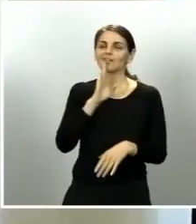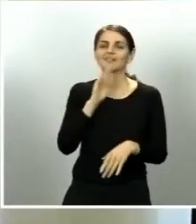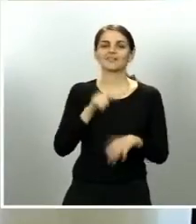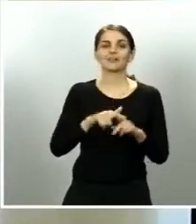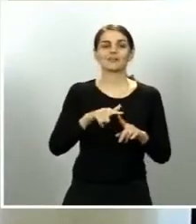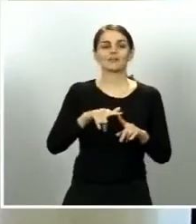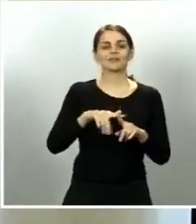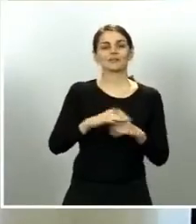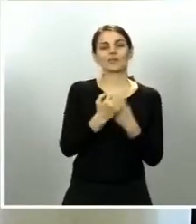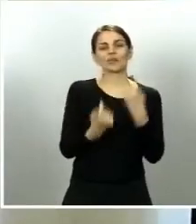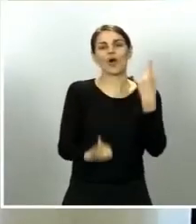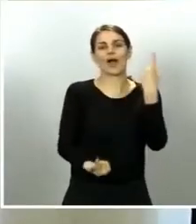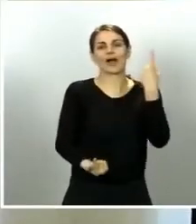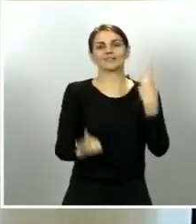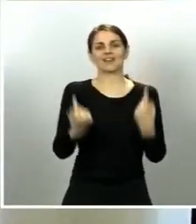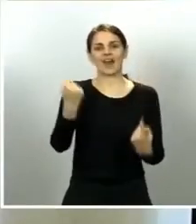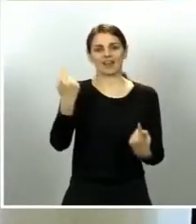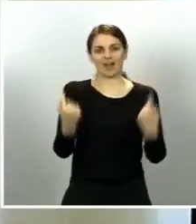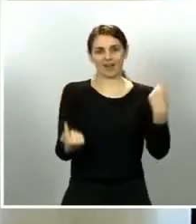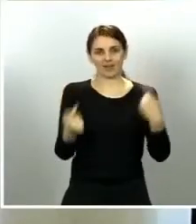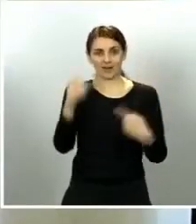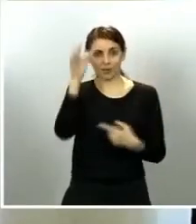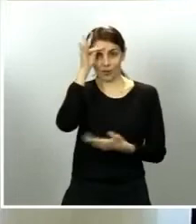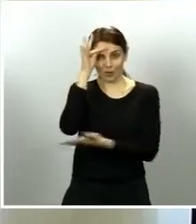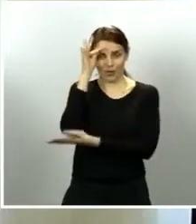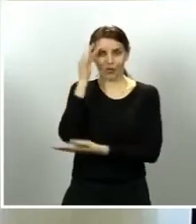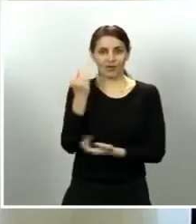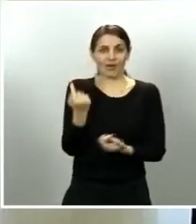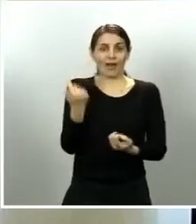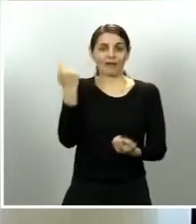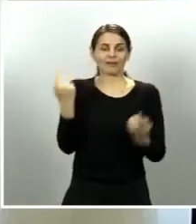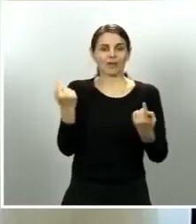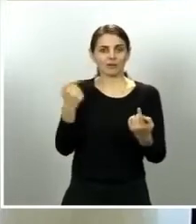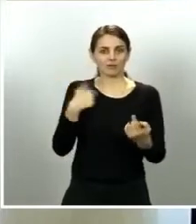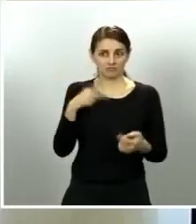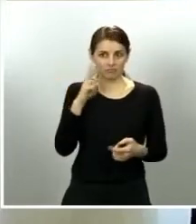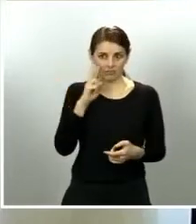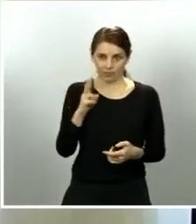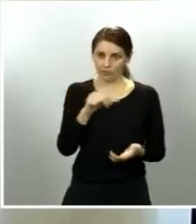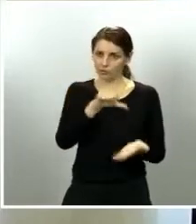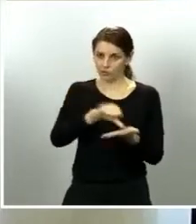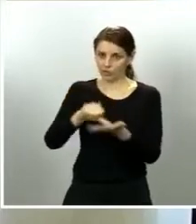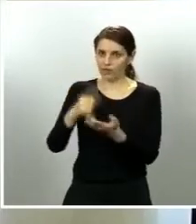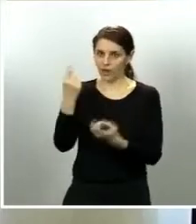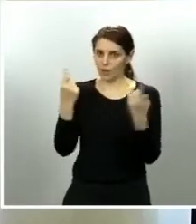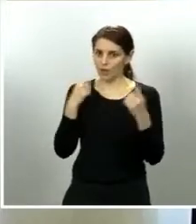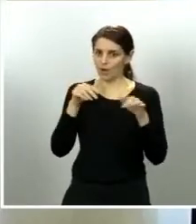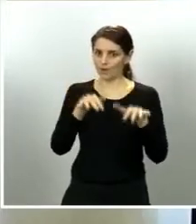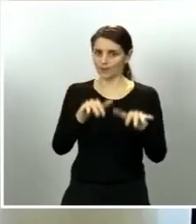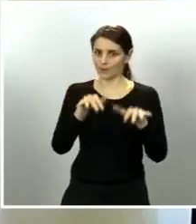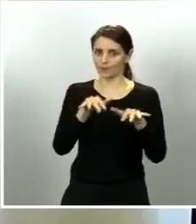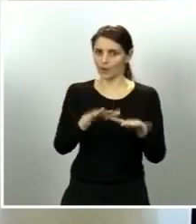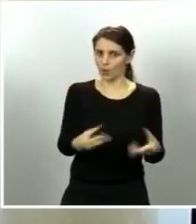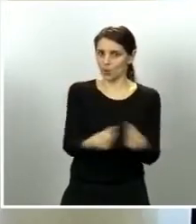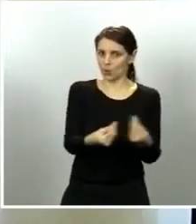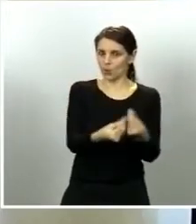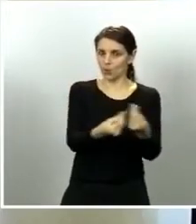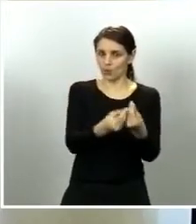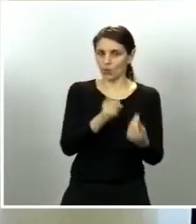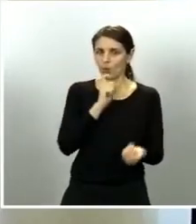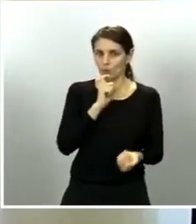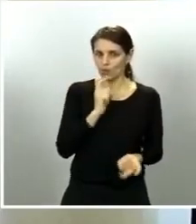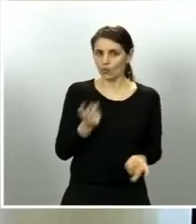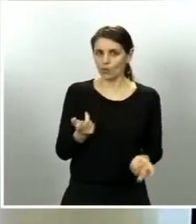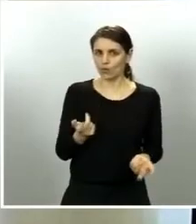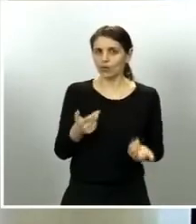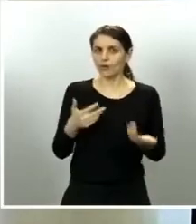pues ciertas aglomeraciones y situaciones que vimos en algunas ciudades el pasado domingo por la salida de los niños entonces ha dicho que todos los